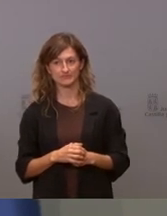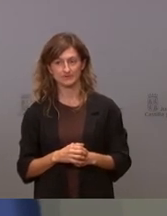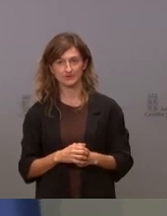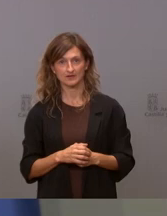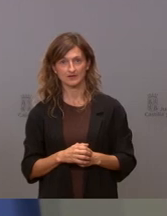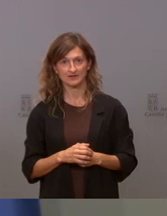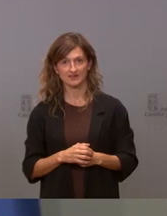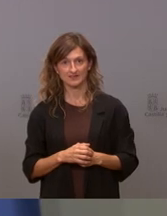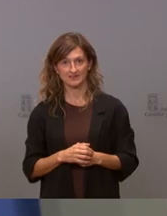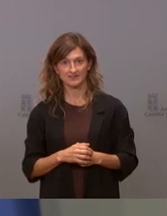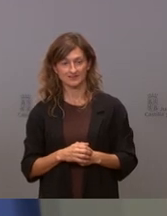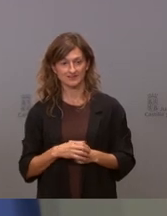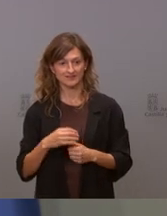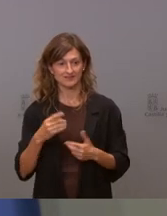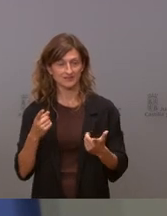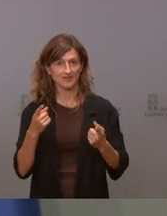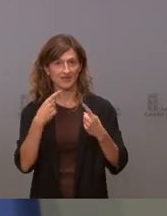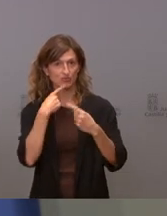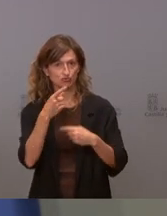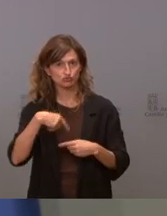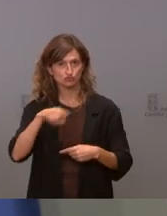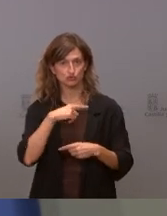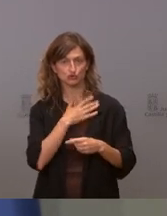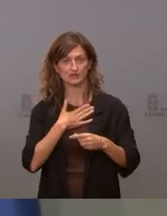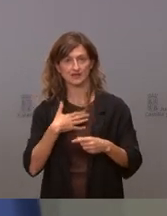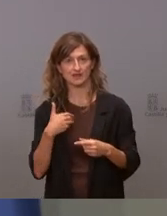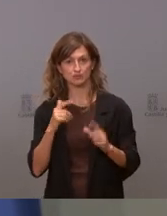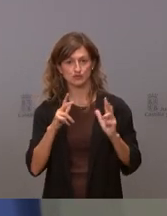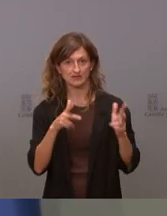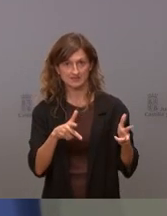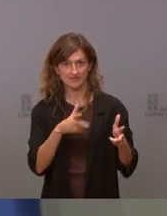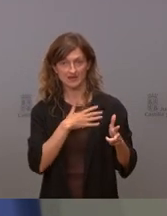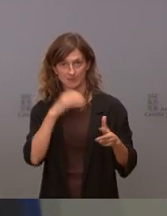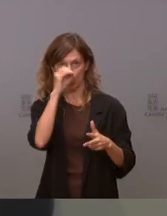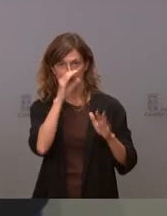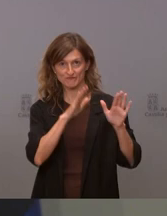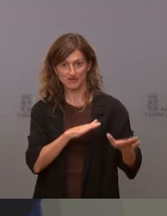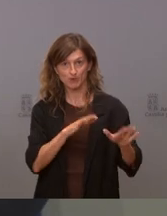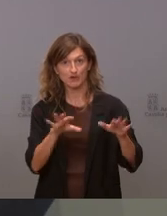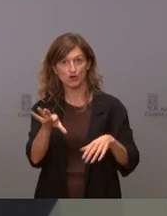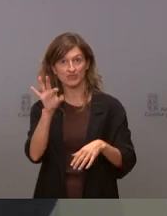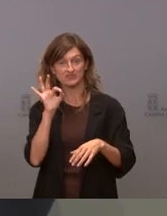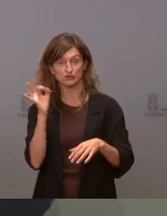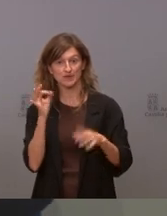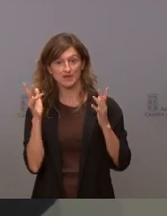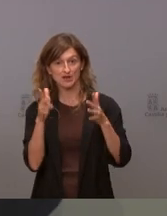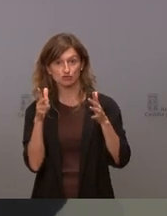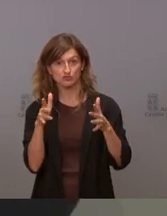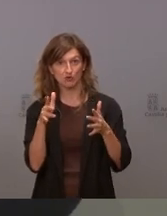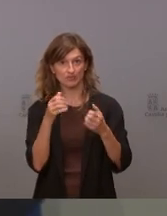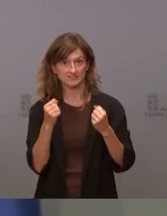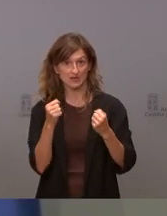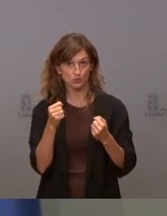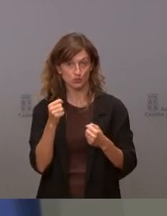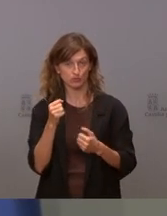Sobre las terceras dosis creo que lo hemos dicho. Nosotros somos partidarios que se pongan en las residencias, pero es una decisión que tiene que tomar el Consejo Interterritorial de Salud y la